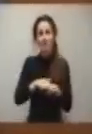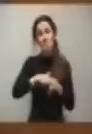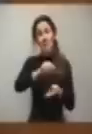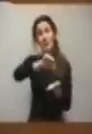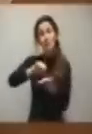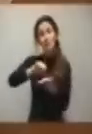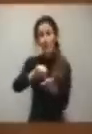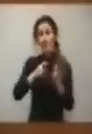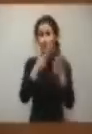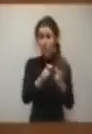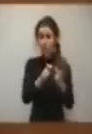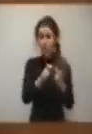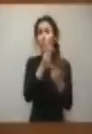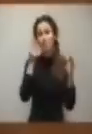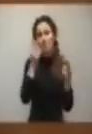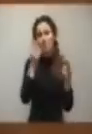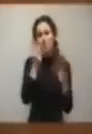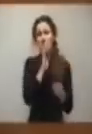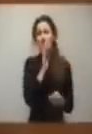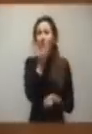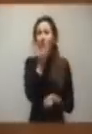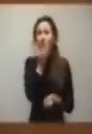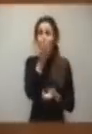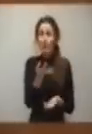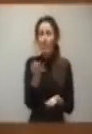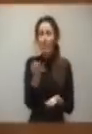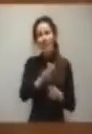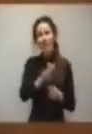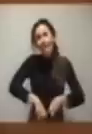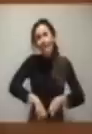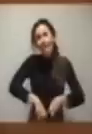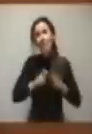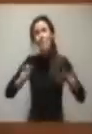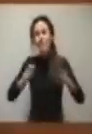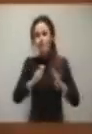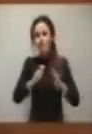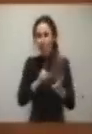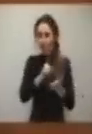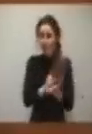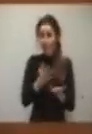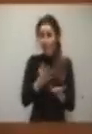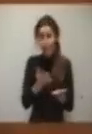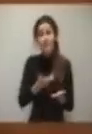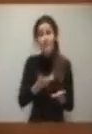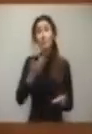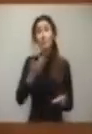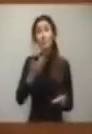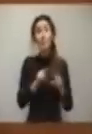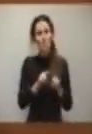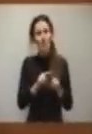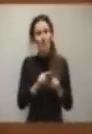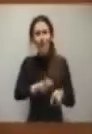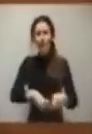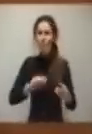ese sector, ya digo, público que tenemos que redimensionar. Y eso es lo que nos importa, que sean reformas relevantes, con un